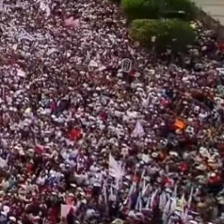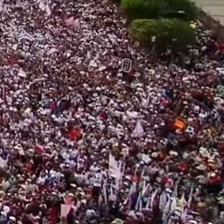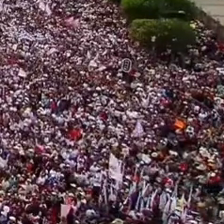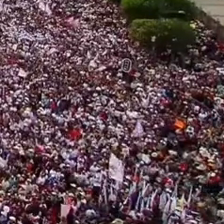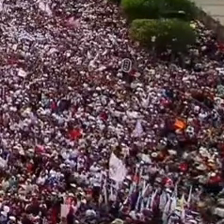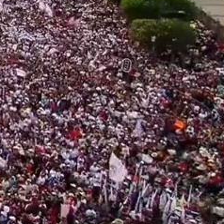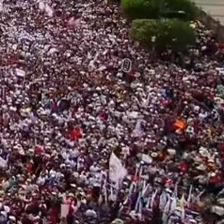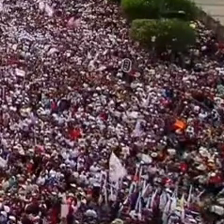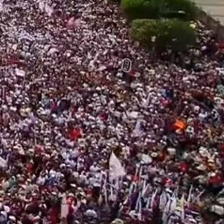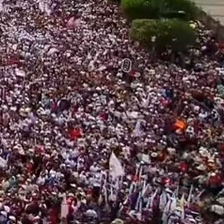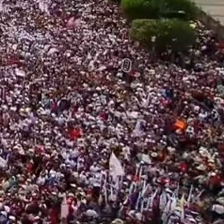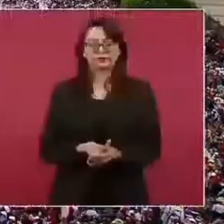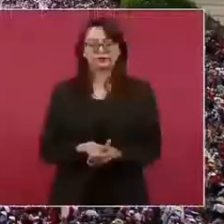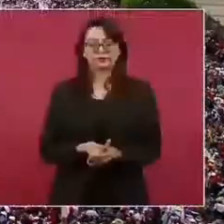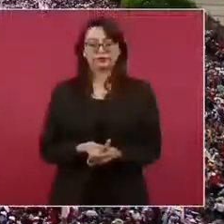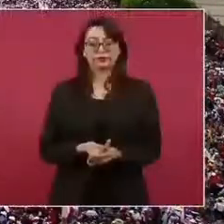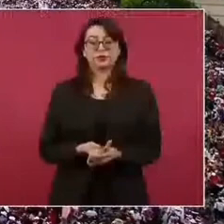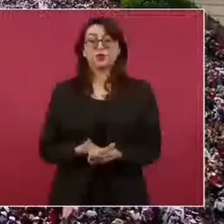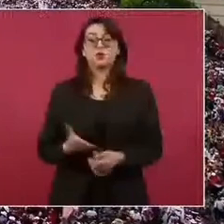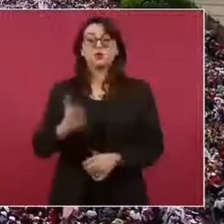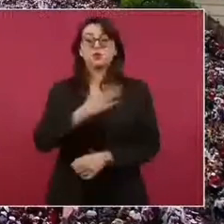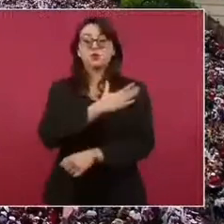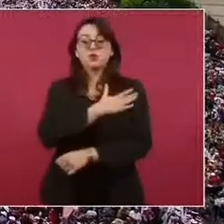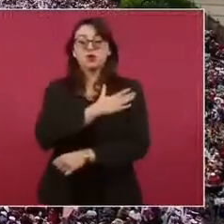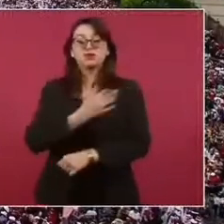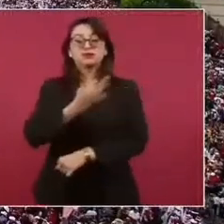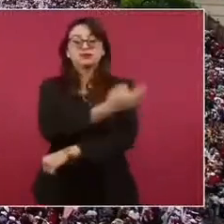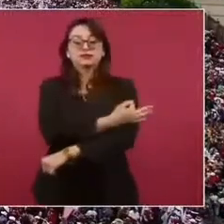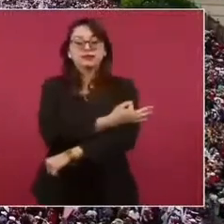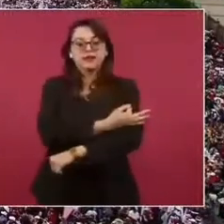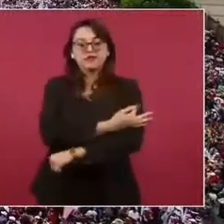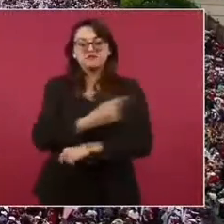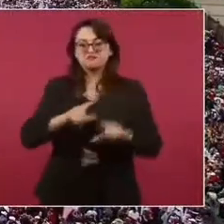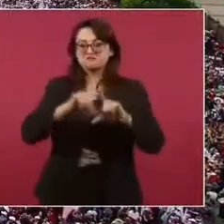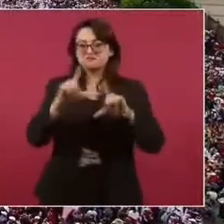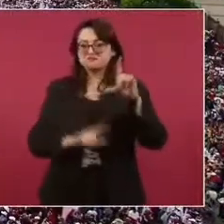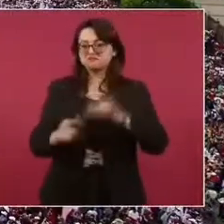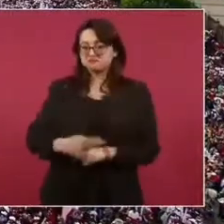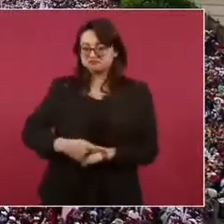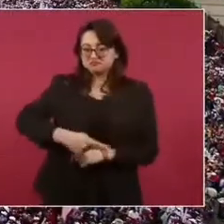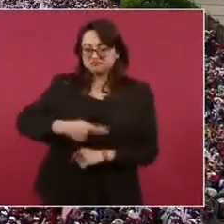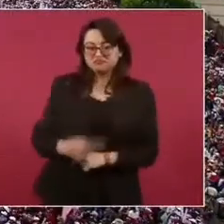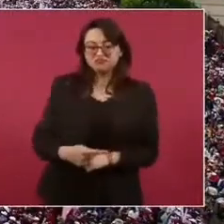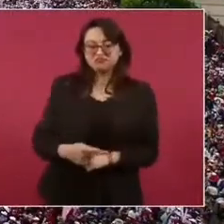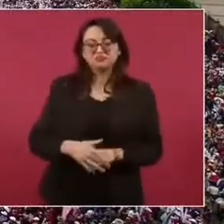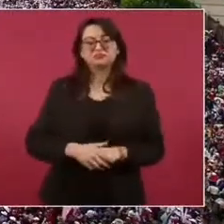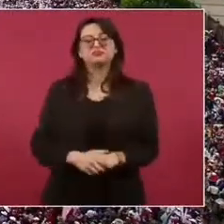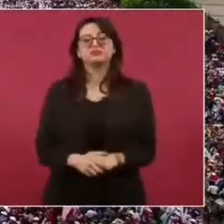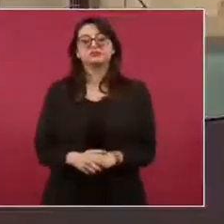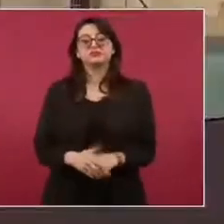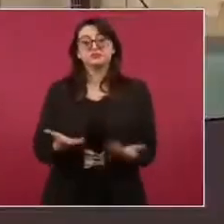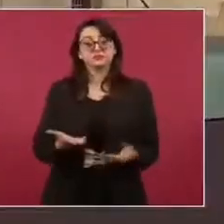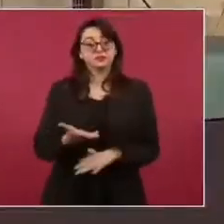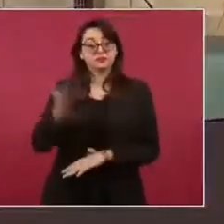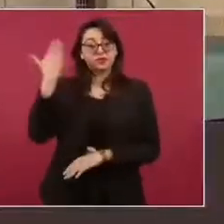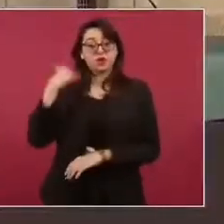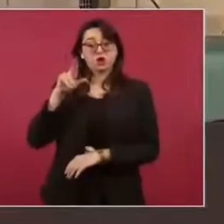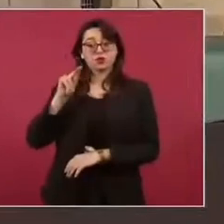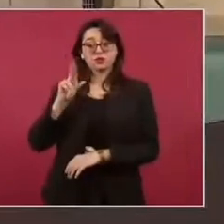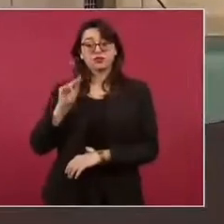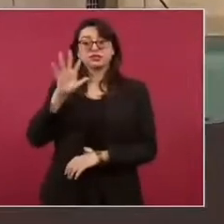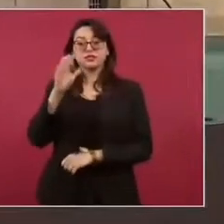un cambio radical, tal como lo hizo el general Lázaro Cárdenas del Río hace 85